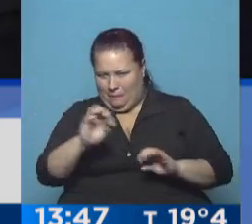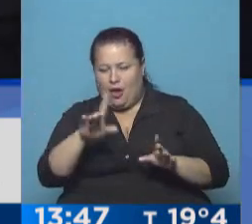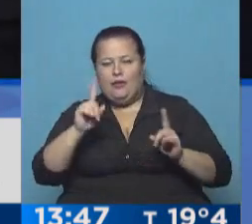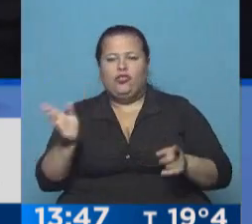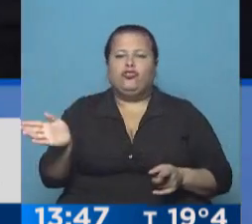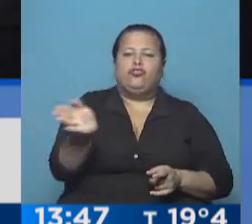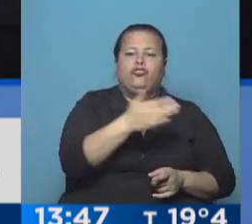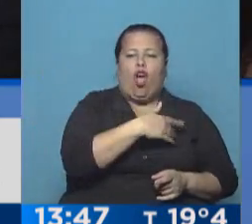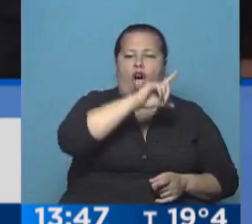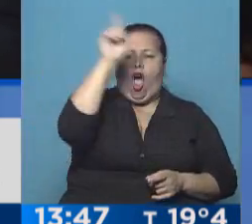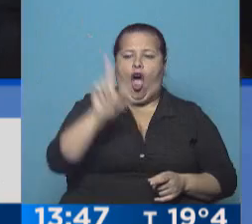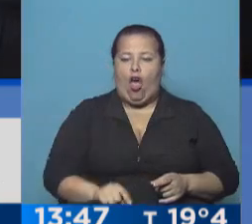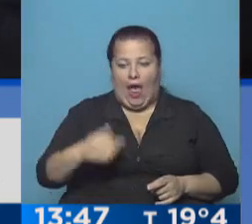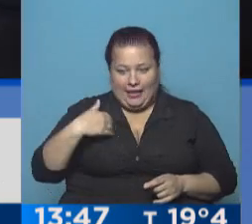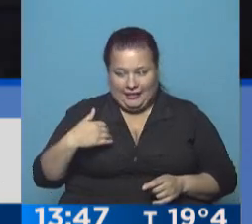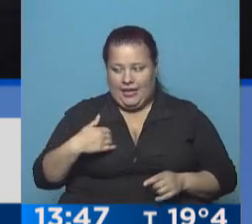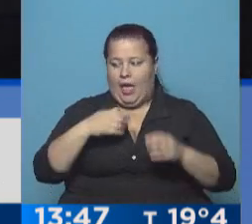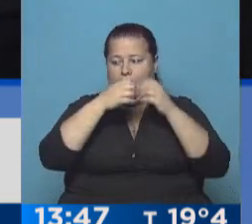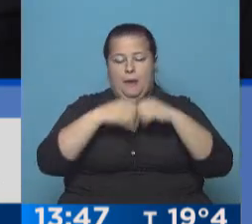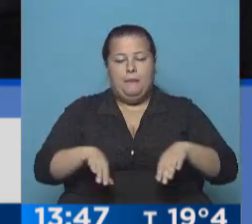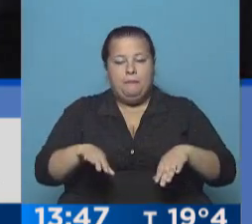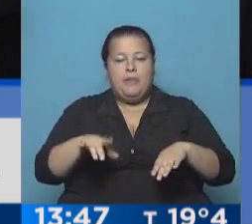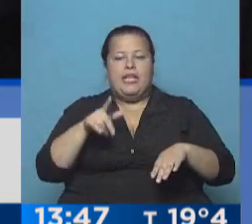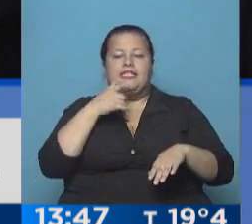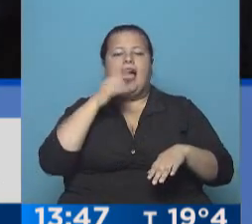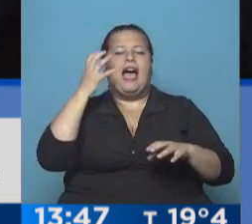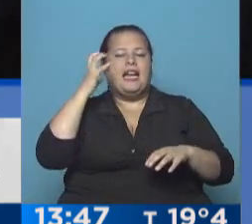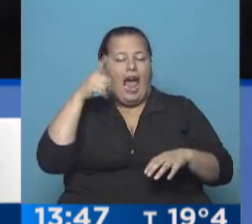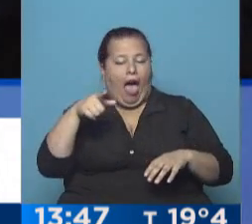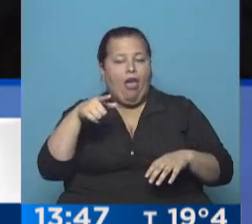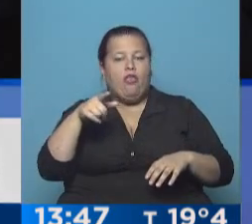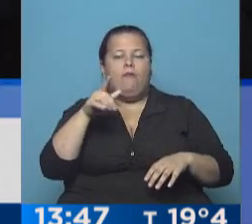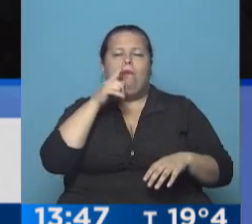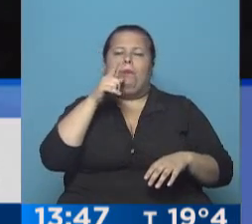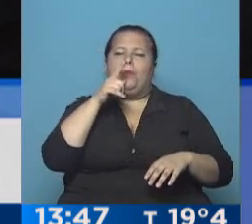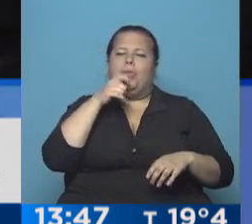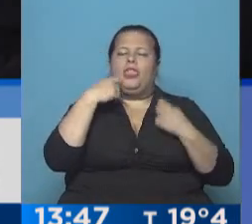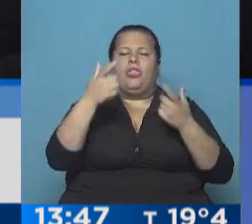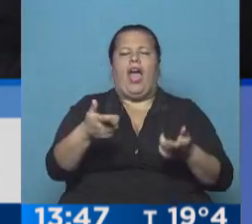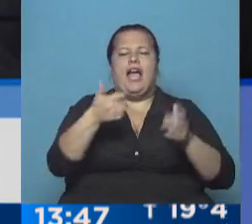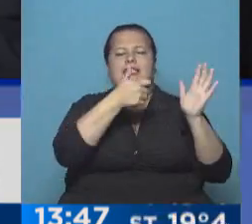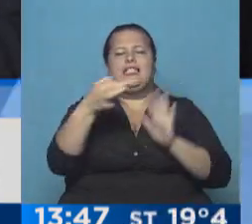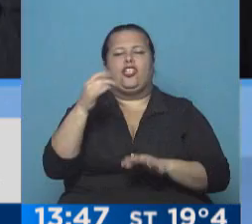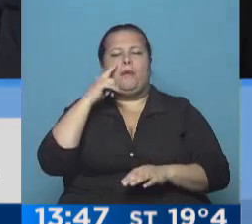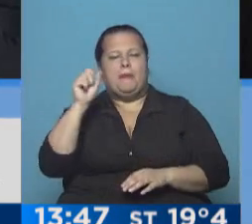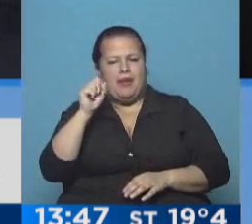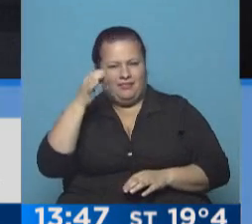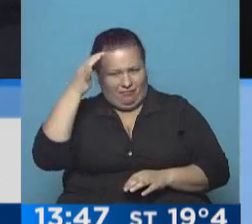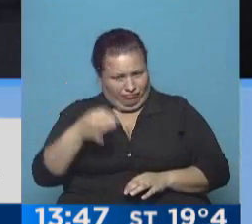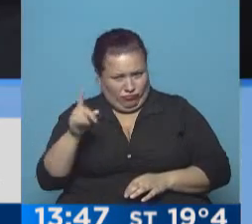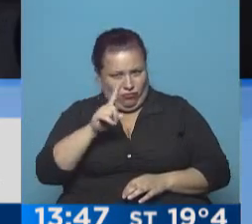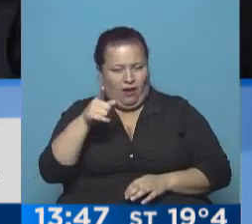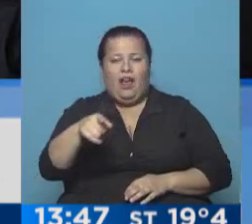incluye a todo el país, empieza con una tal Radio Aijuna que supuestamente le habían dado 600 mil pesos, pero en verdad